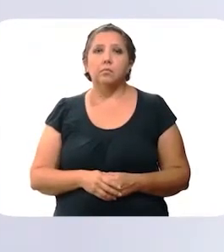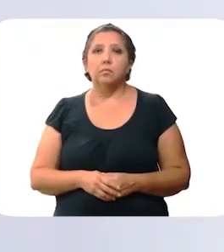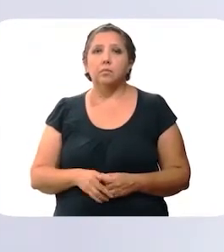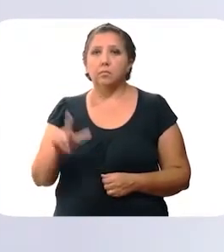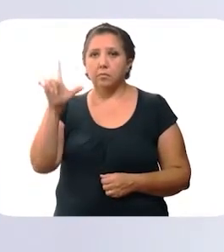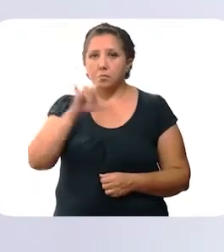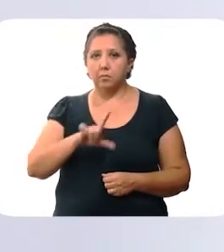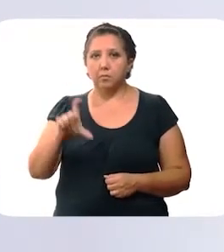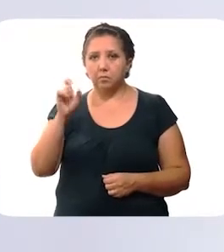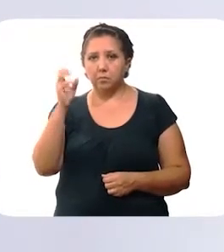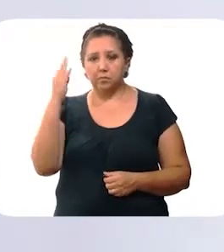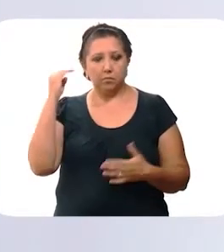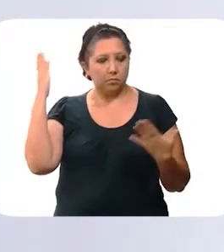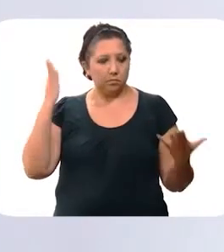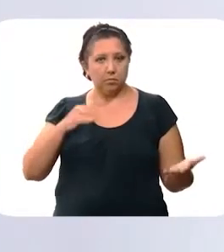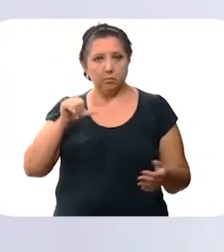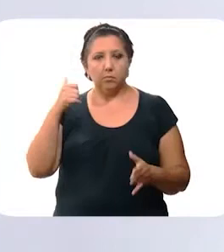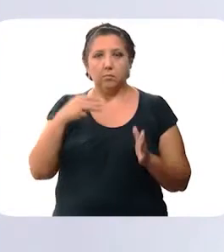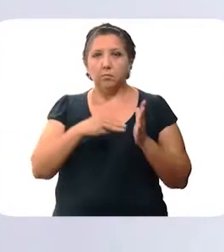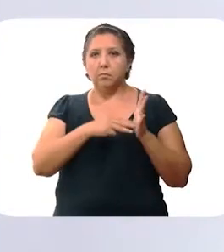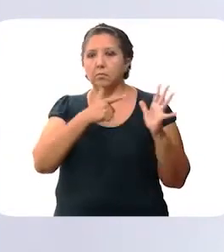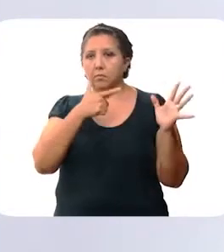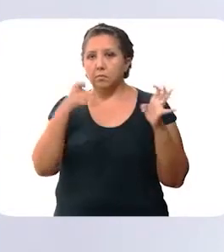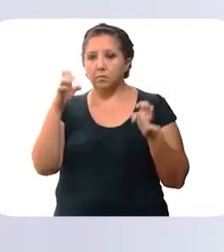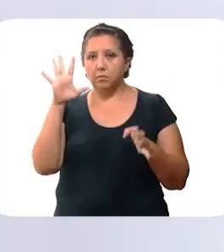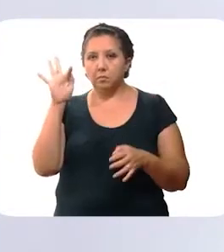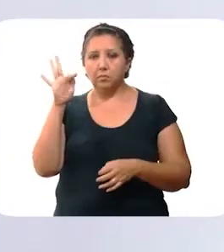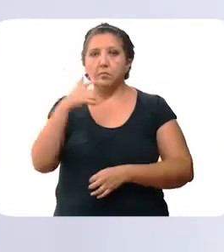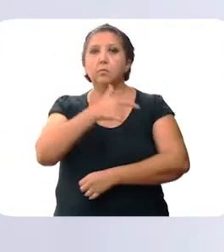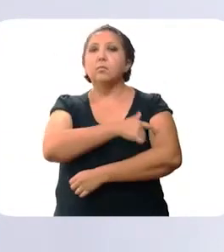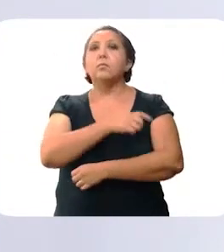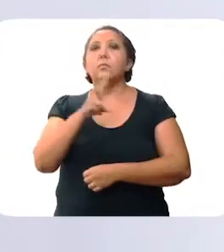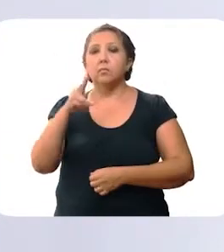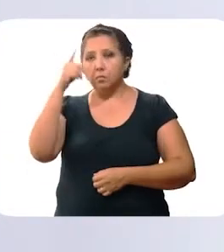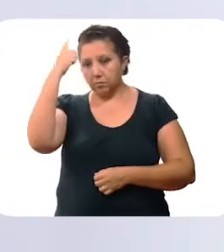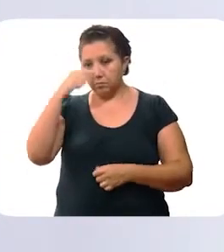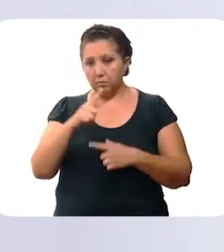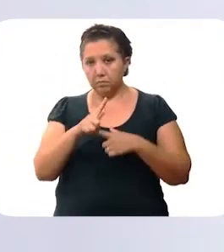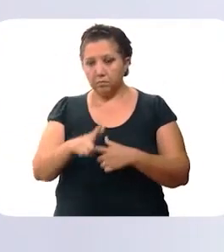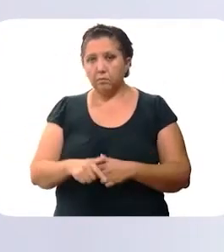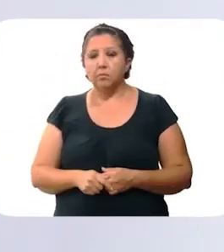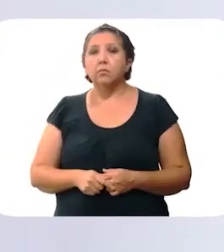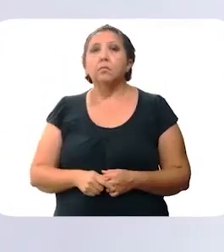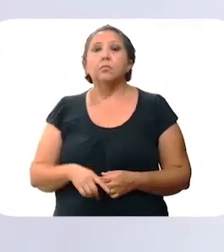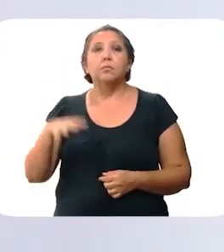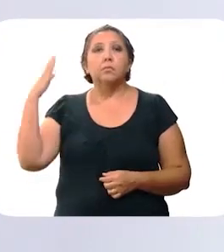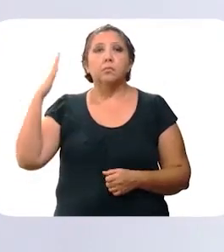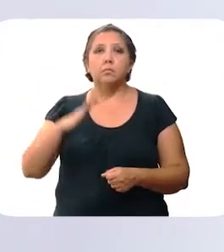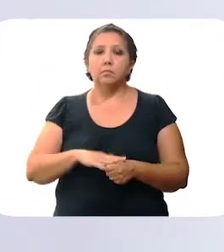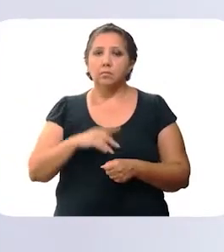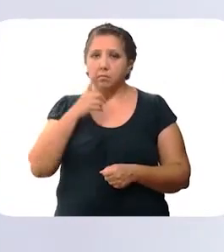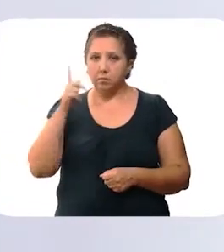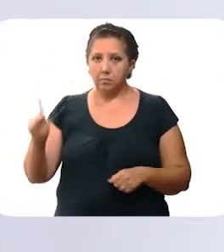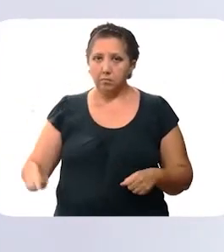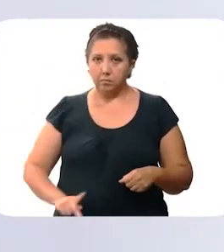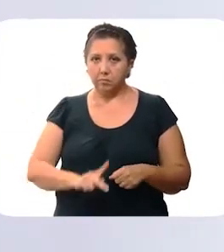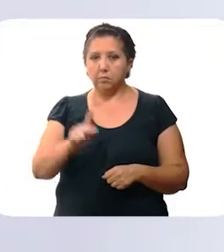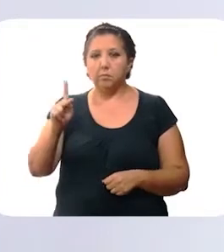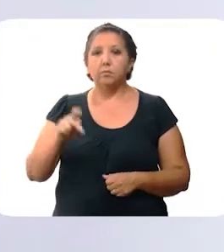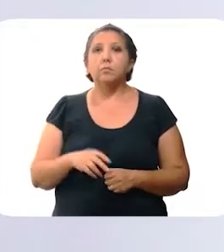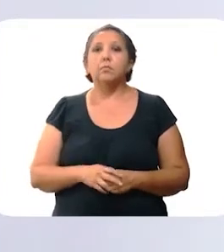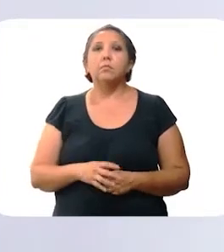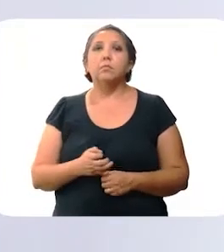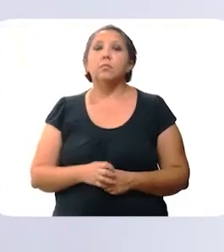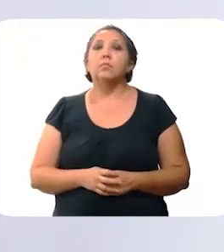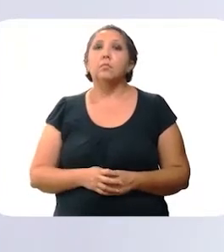El lunes 29 llegaron 11.740 vacunas, también para continuar con la aplicación a adultos mayores en los municipios del